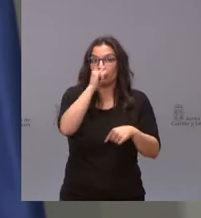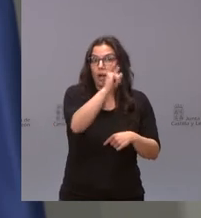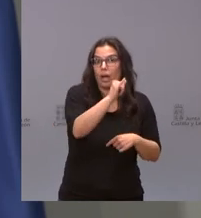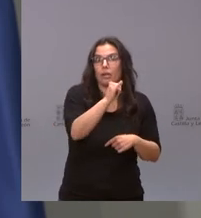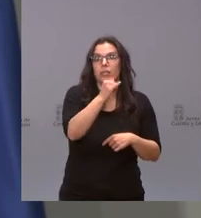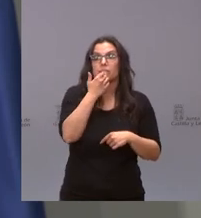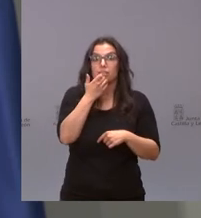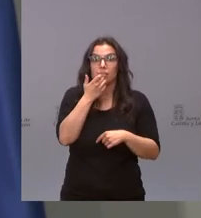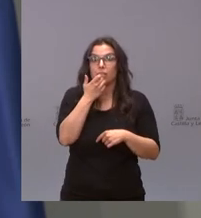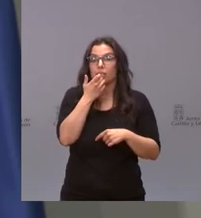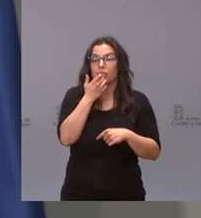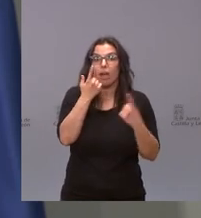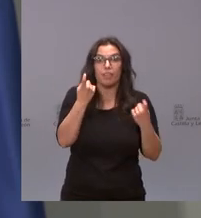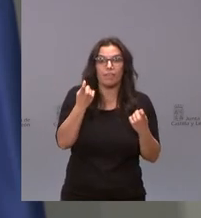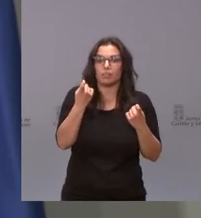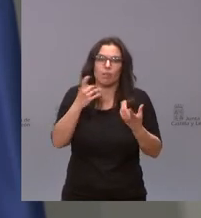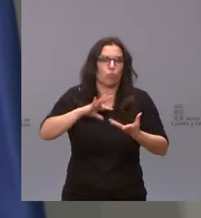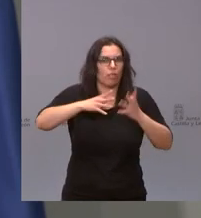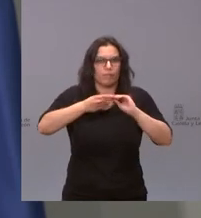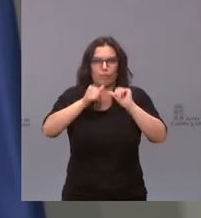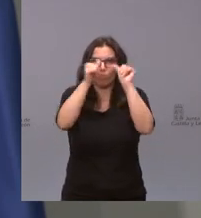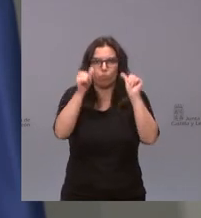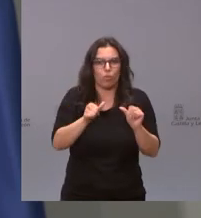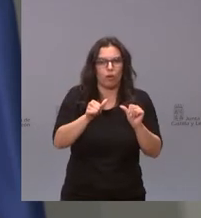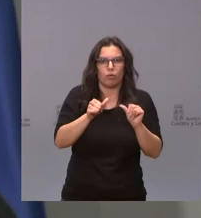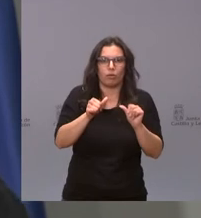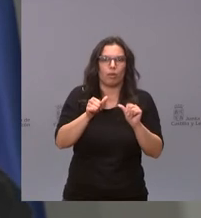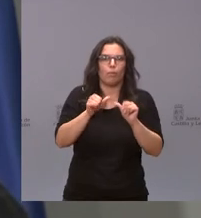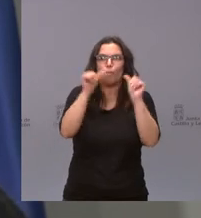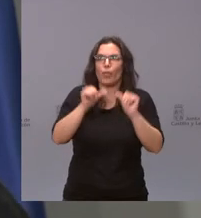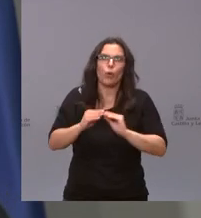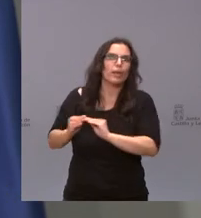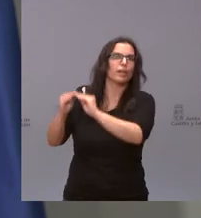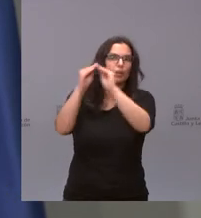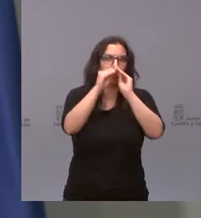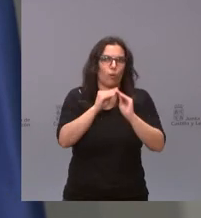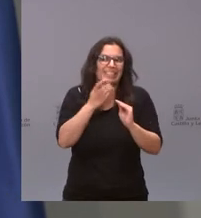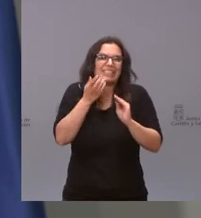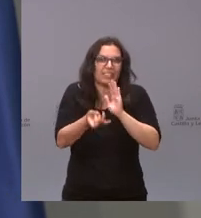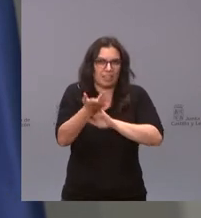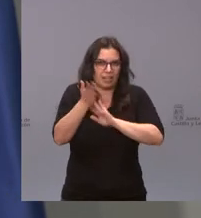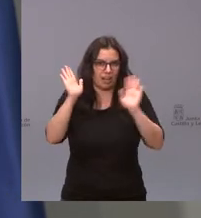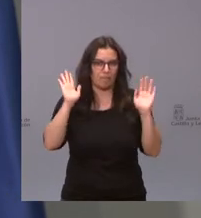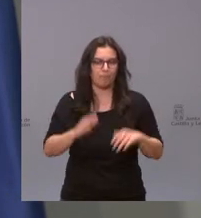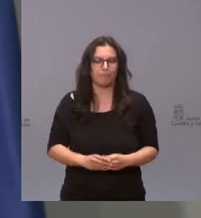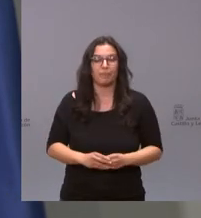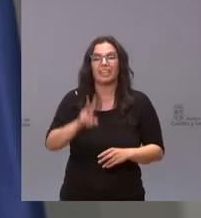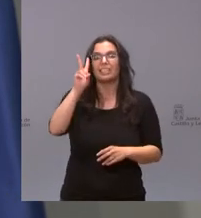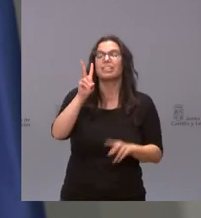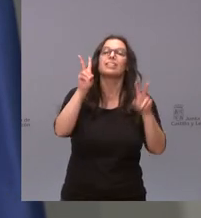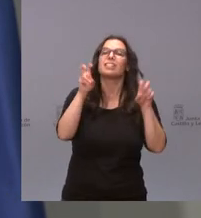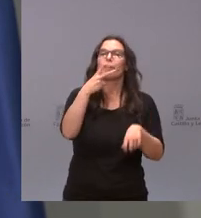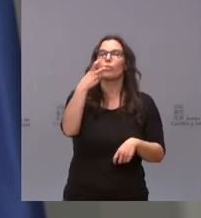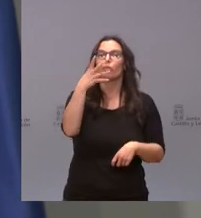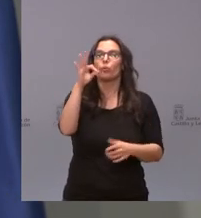amoldaremos los datos al modelo en común si es que tal cosa existe sobre las 150.000 dosis